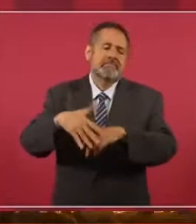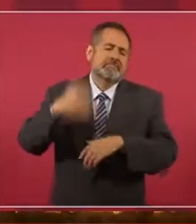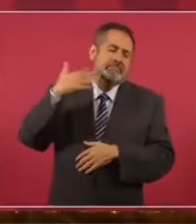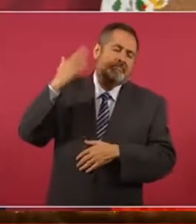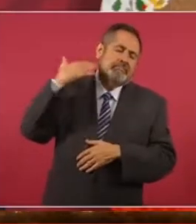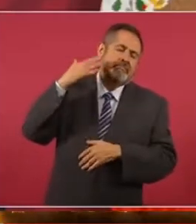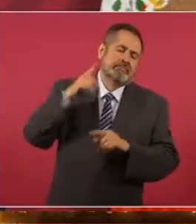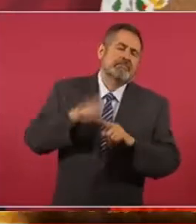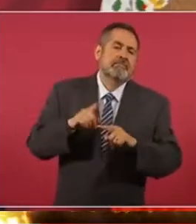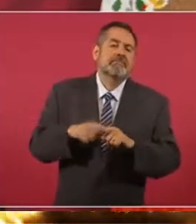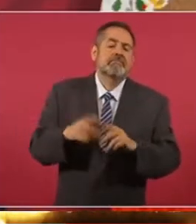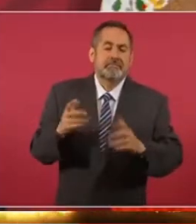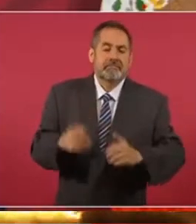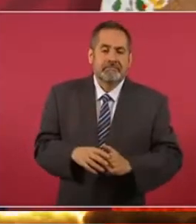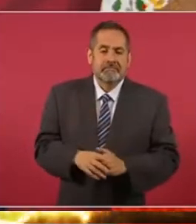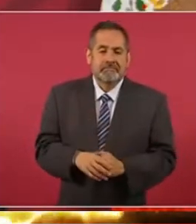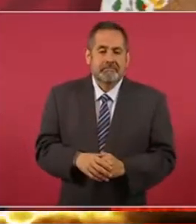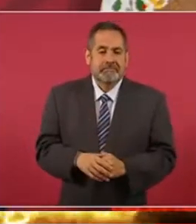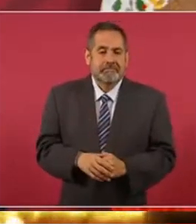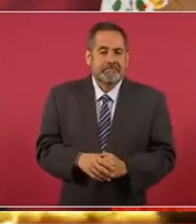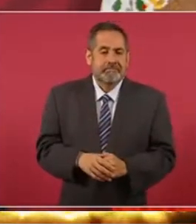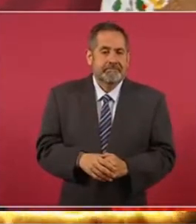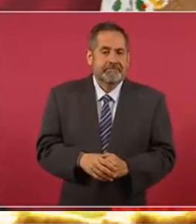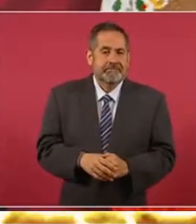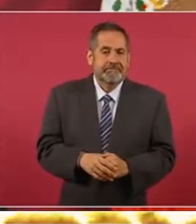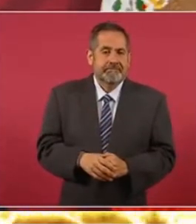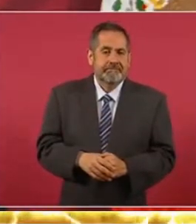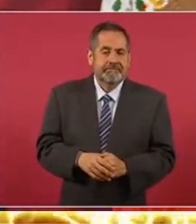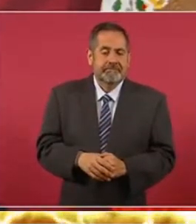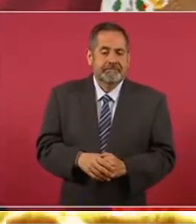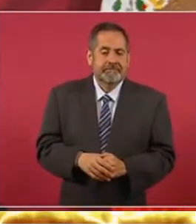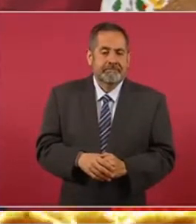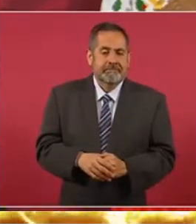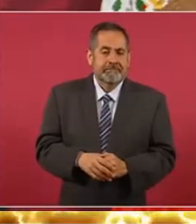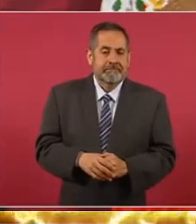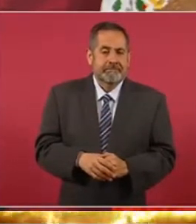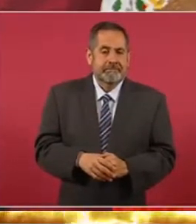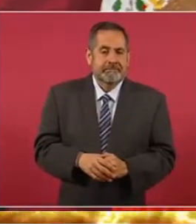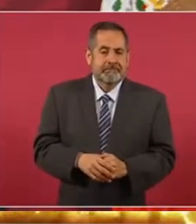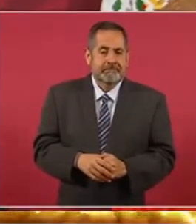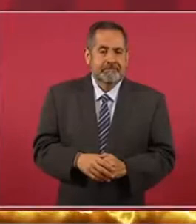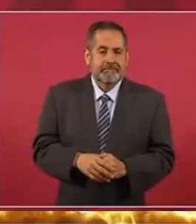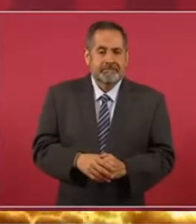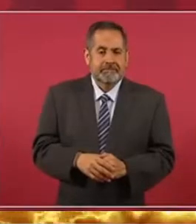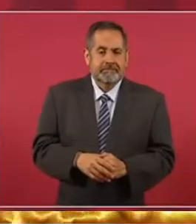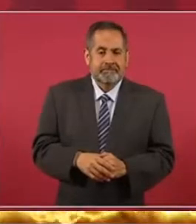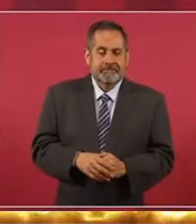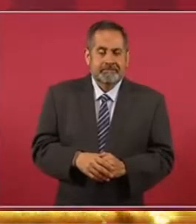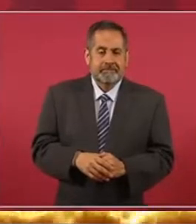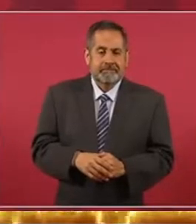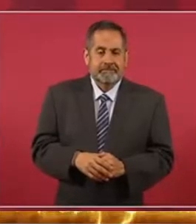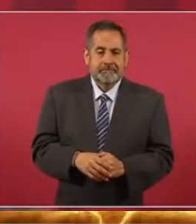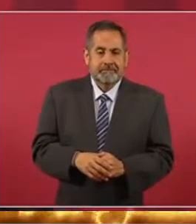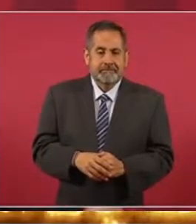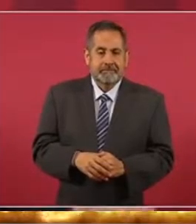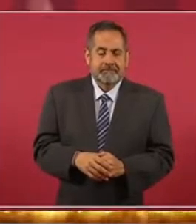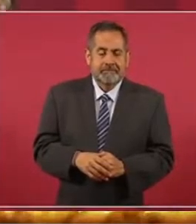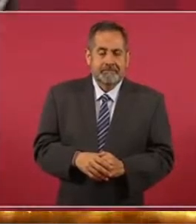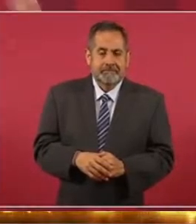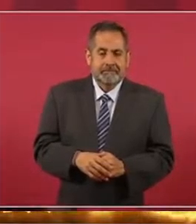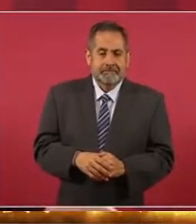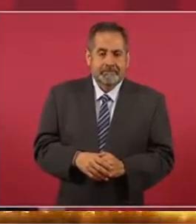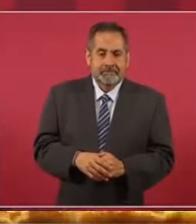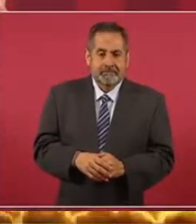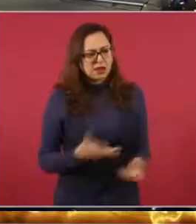El presidente puntualizó que si los partidos, por alguna razón, no quieren aprobar la reforma electoral, él ya tiene un